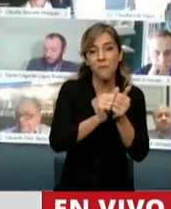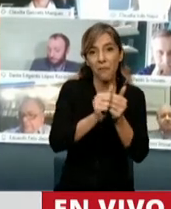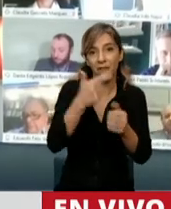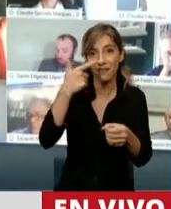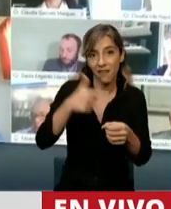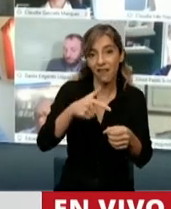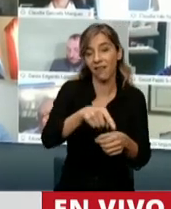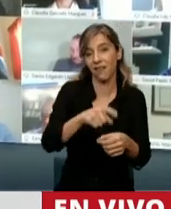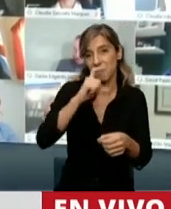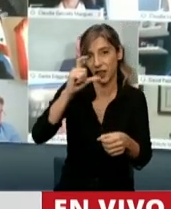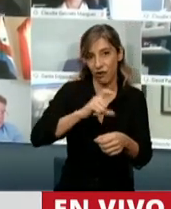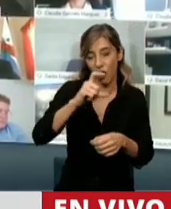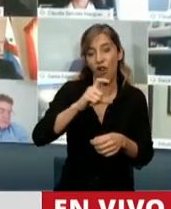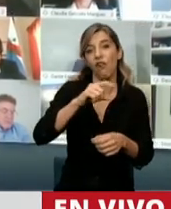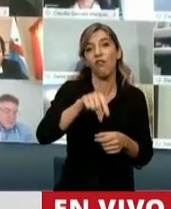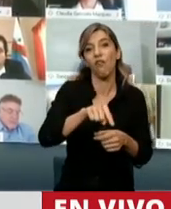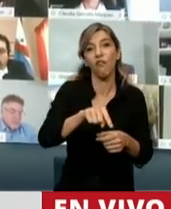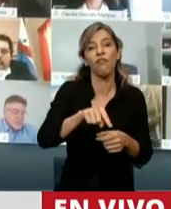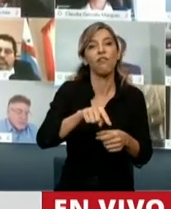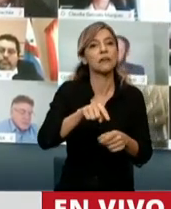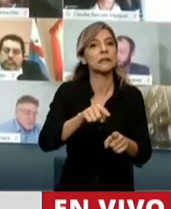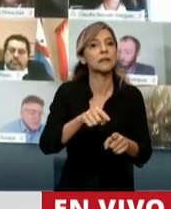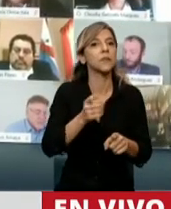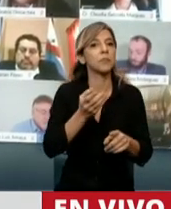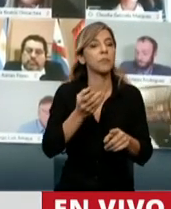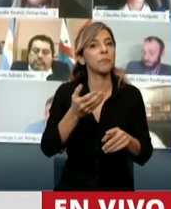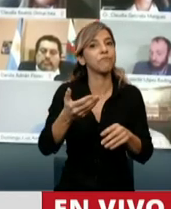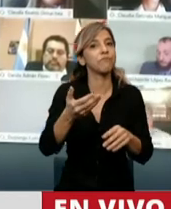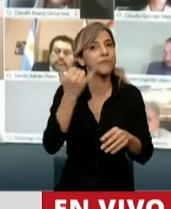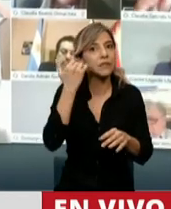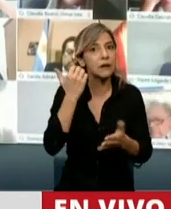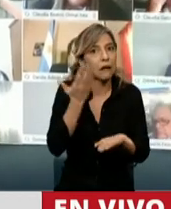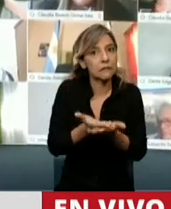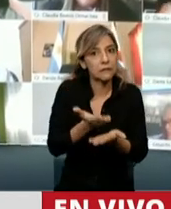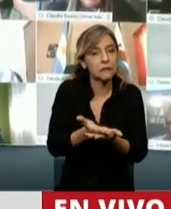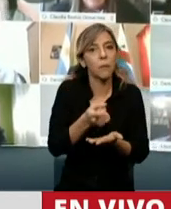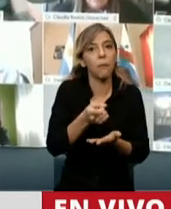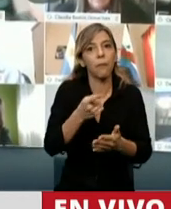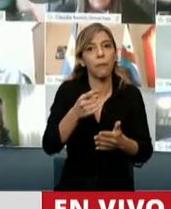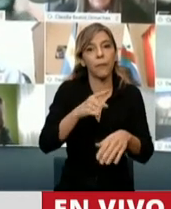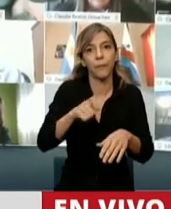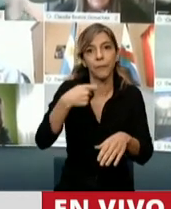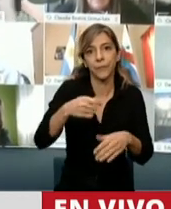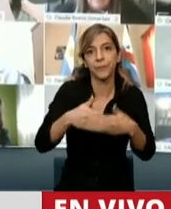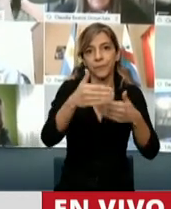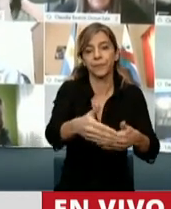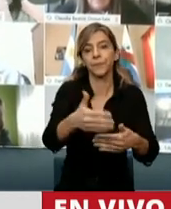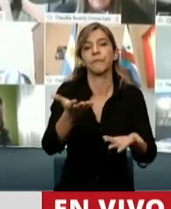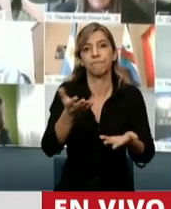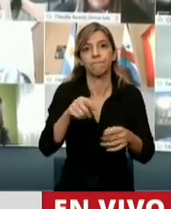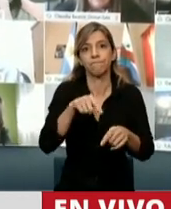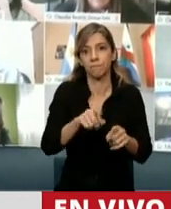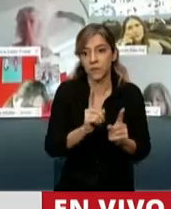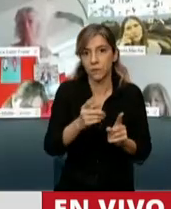necesidad de ingresar a la moratoria. Esto se fue ampliando luego con otros sectores comerciales,